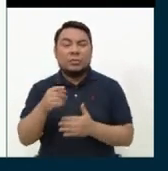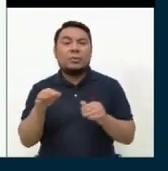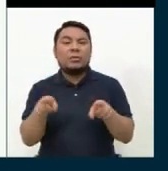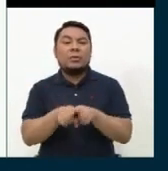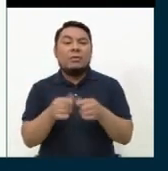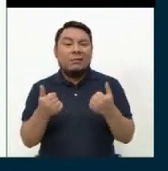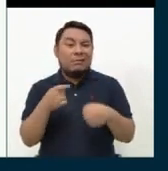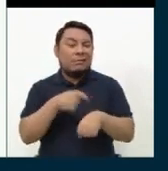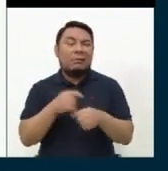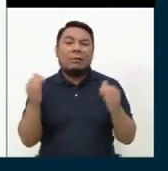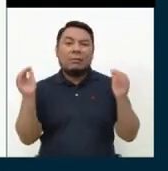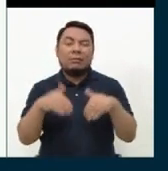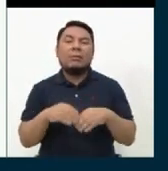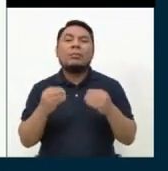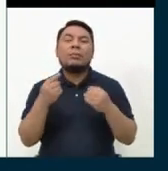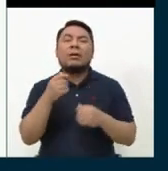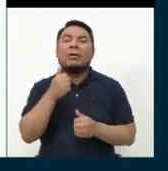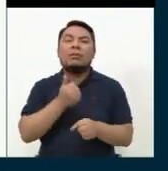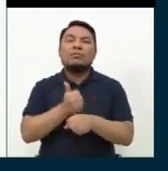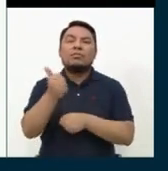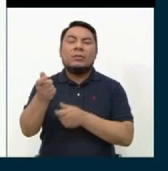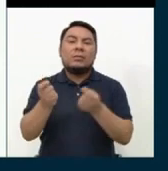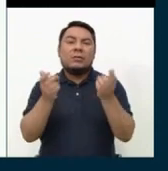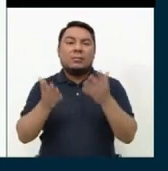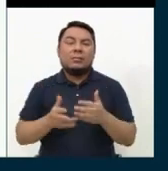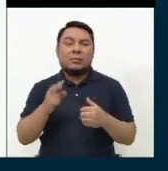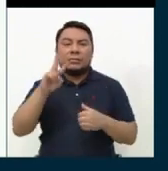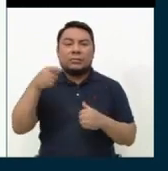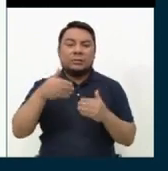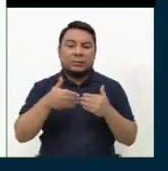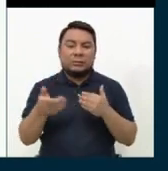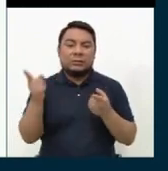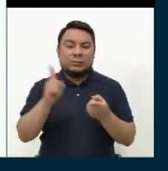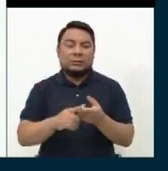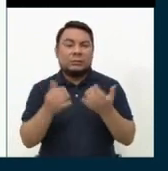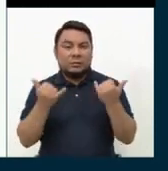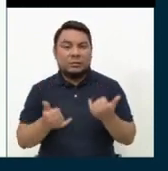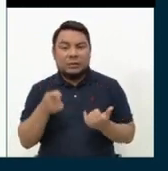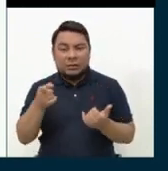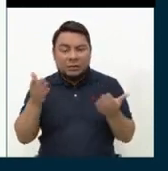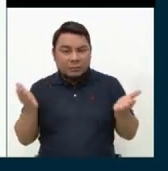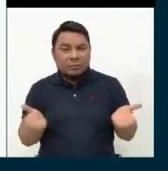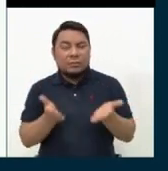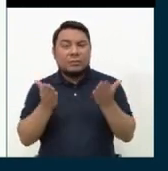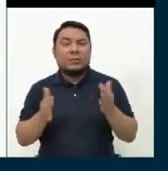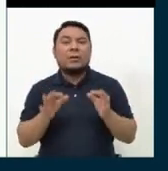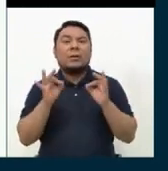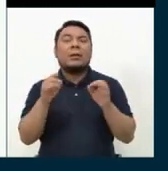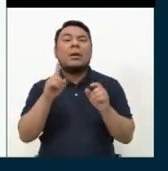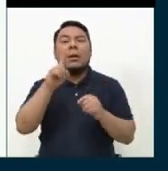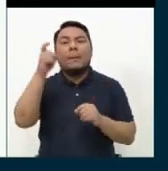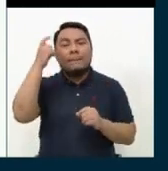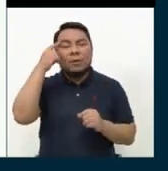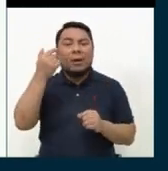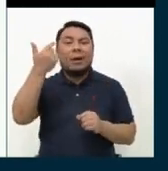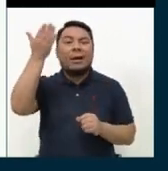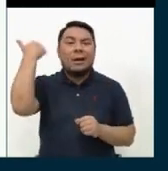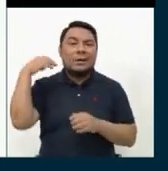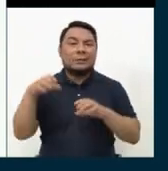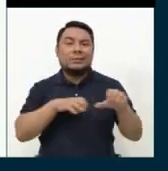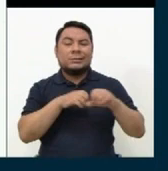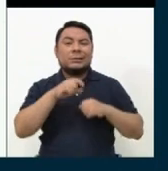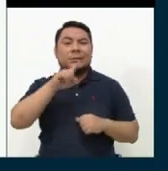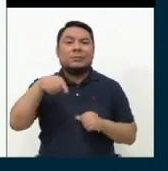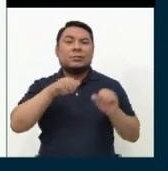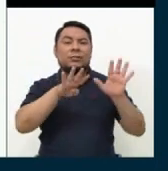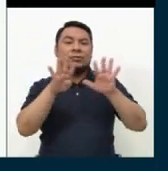situación por culpa de los gobernantes del año 2000 a la fecha. Eso vamos a promover la misma política de Estado que se hicieron en